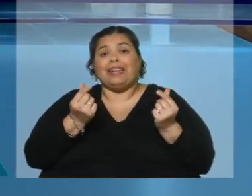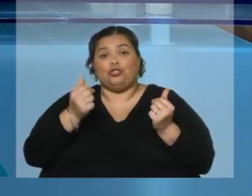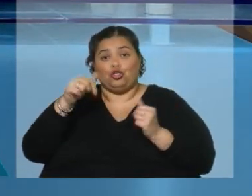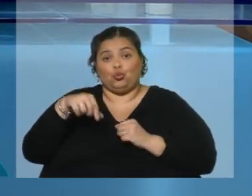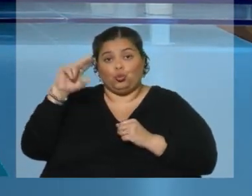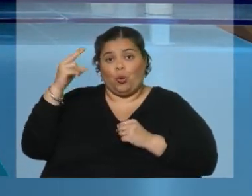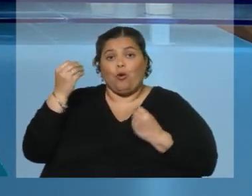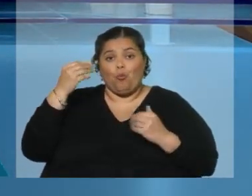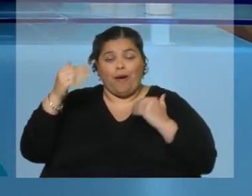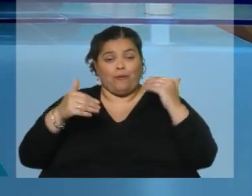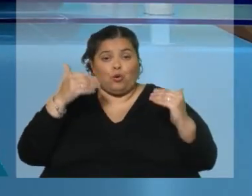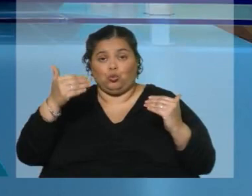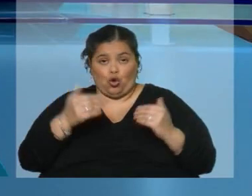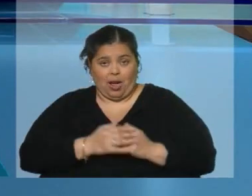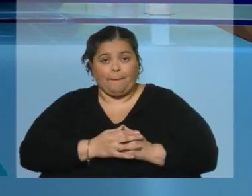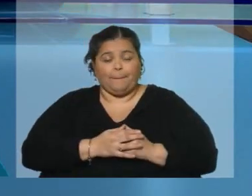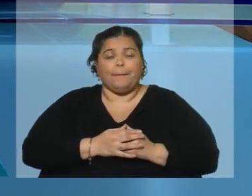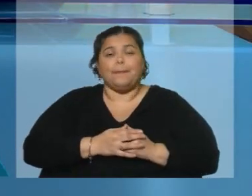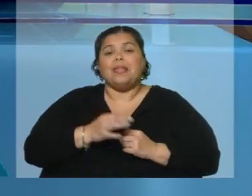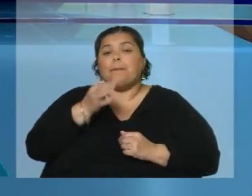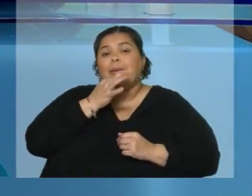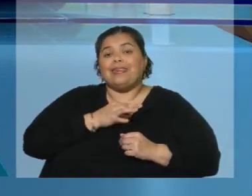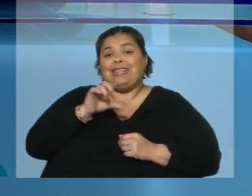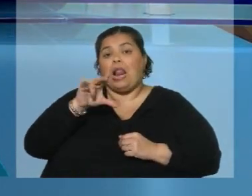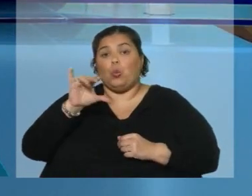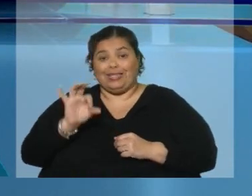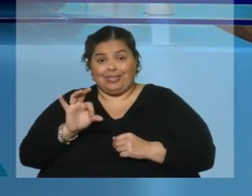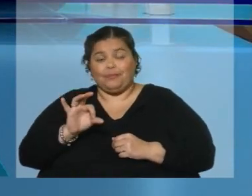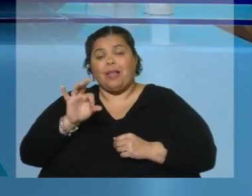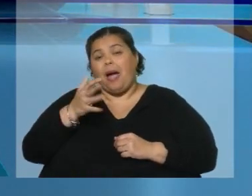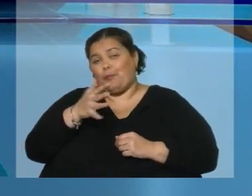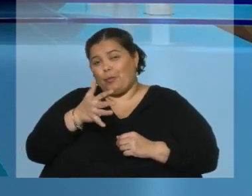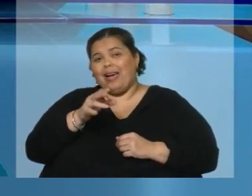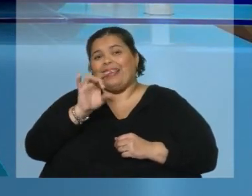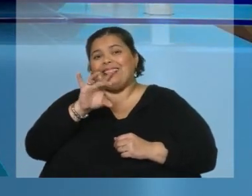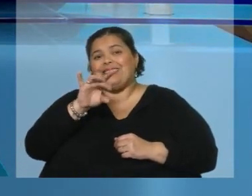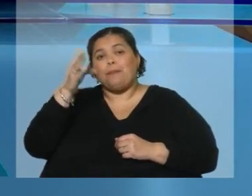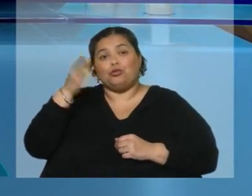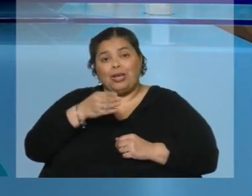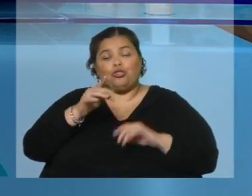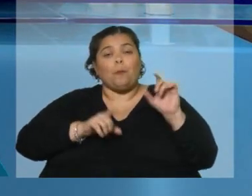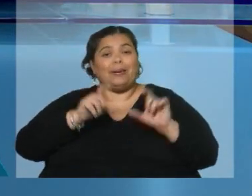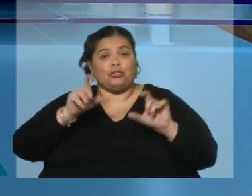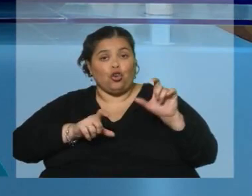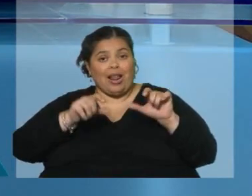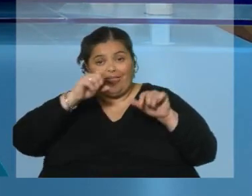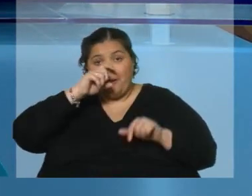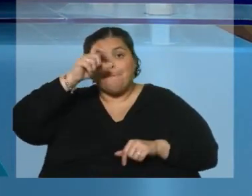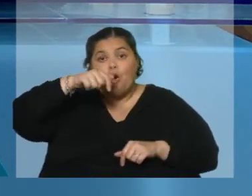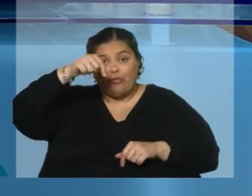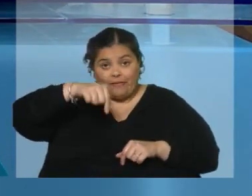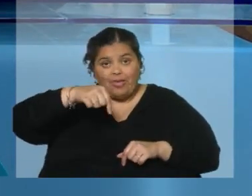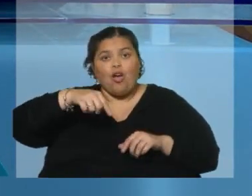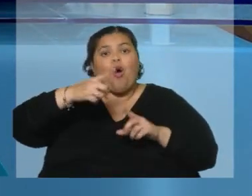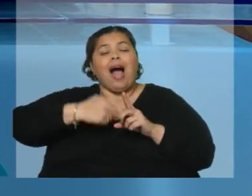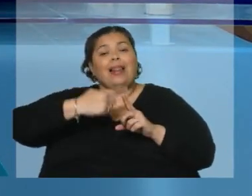está evolucionando? ¿Cómo evolucionan? Me decía Luis Custodio hace un ratito que aproximadamente 15% de los habitantes de Montevideo alquila.